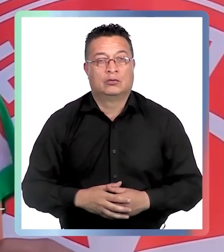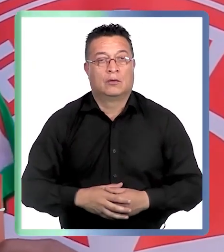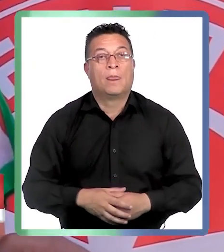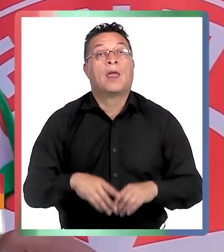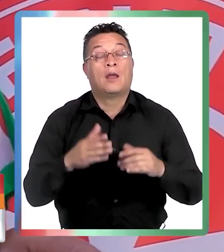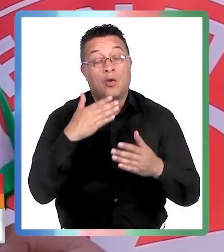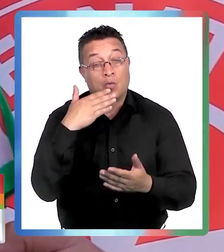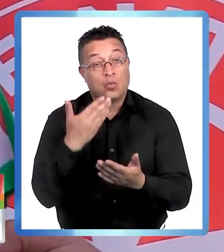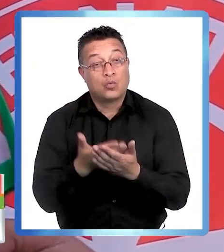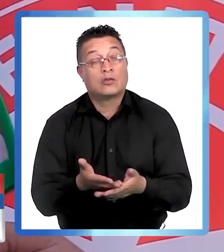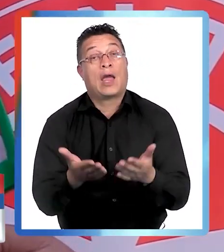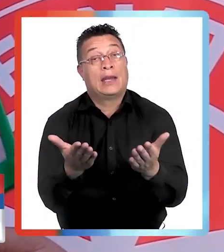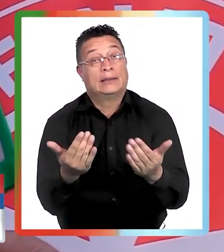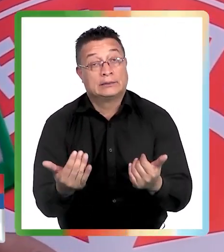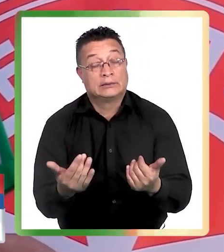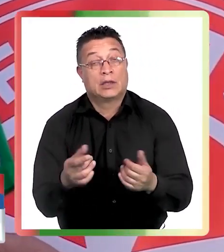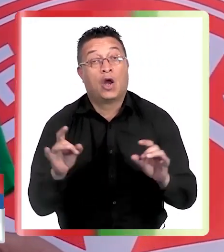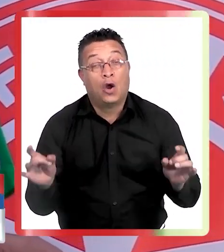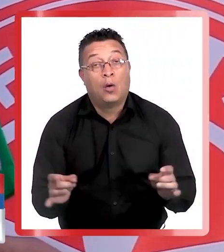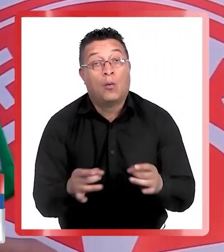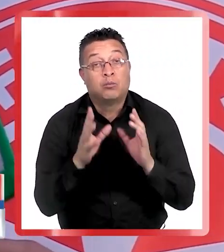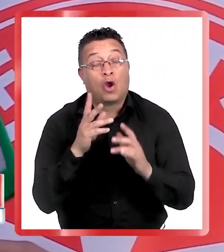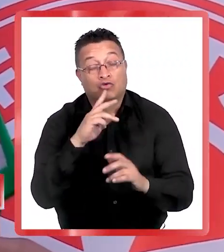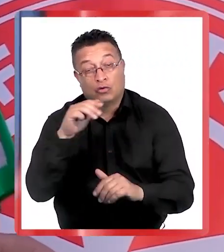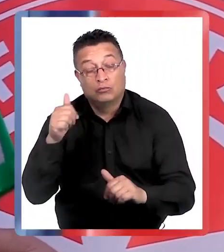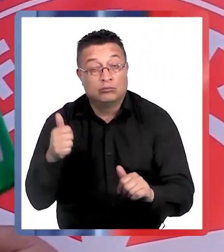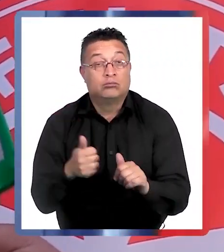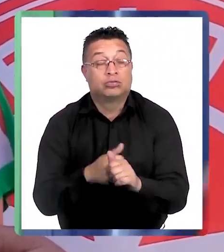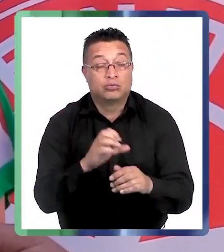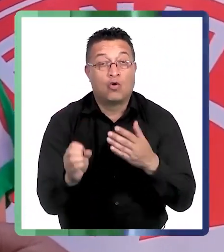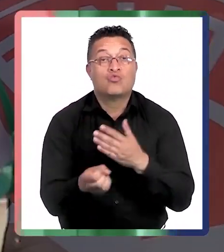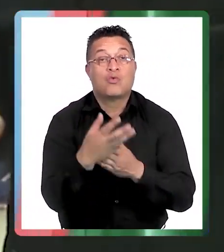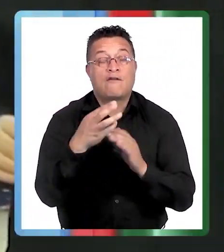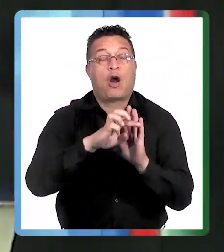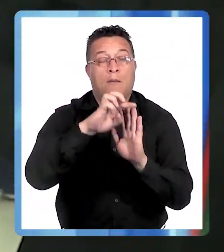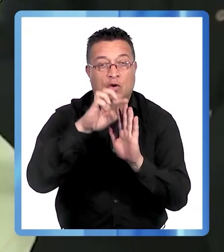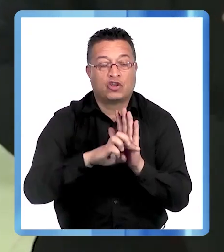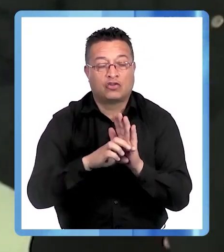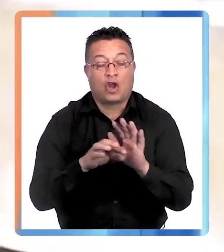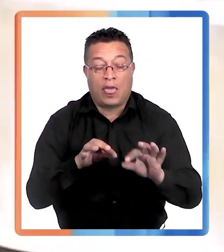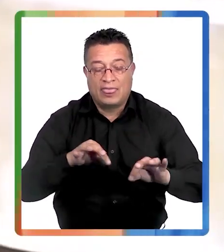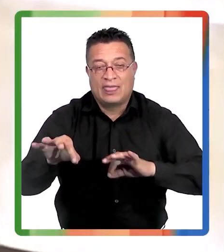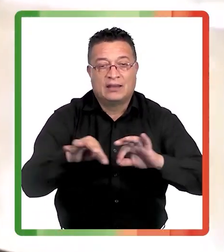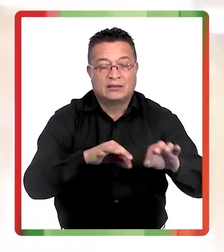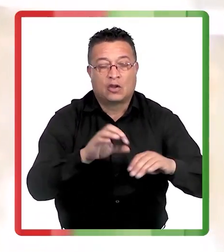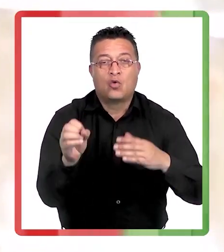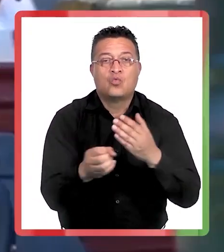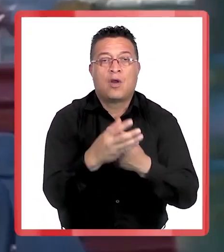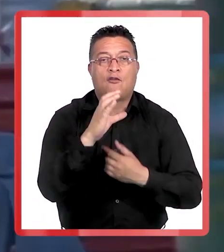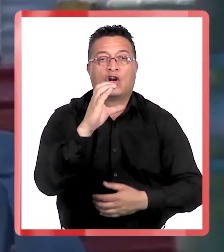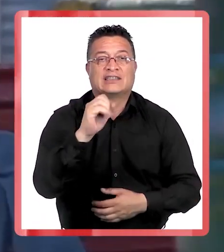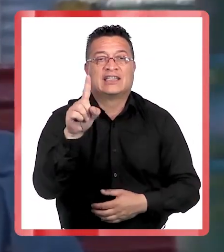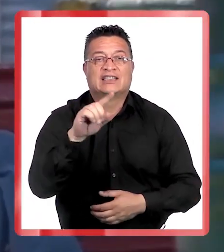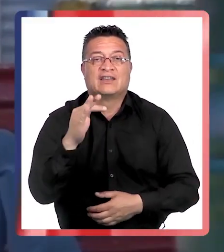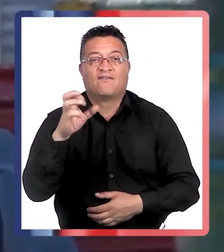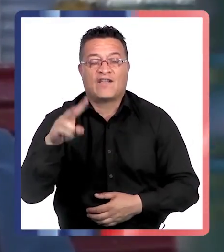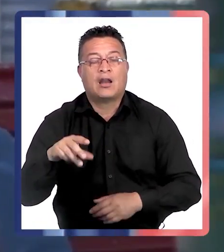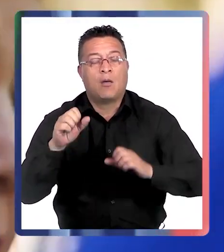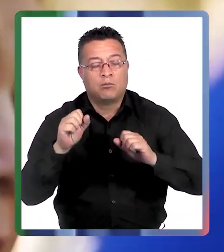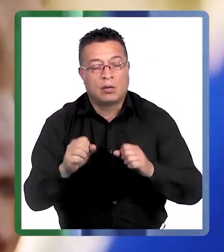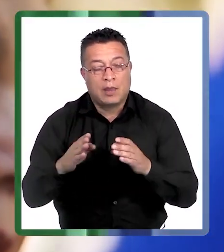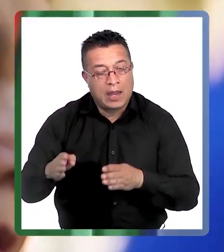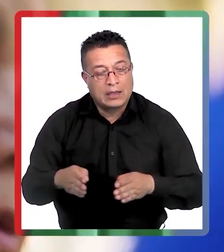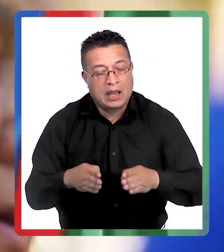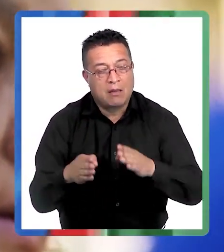cuando sea necesario, si es que se levanta un nuevo proyecto, un diseño de un nuevo CEFAM, si es que ese fuera el